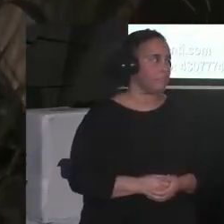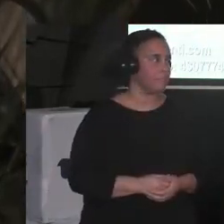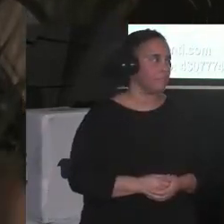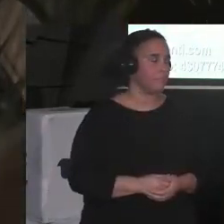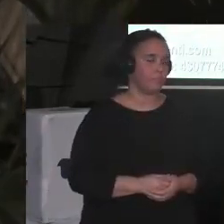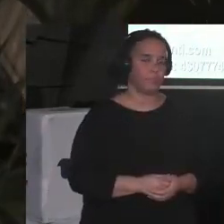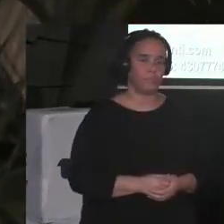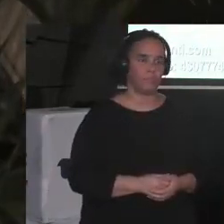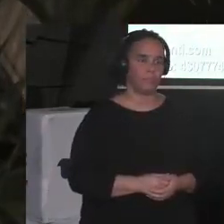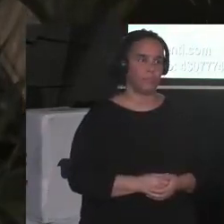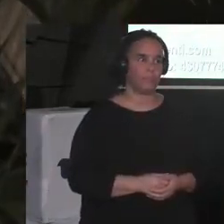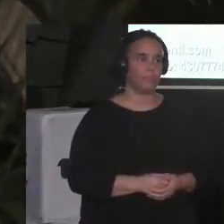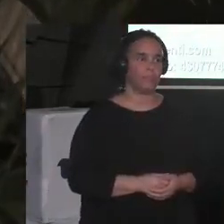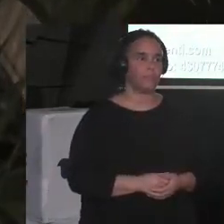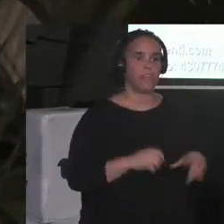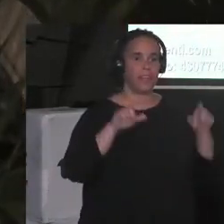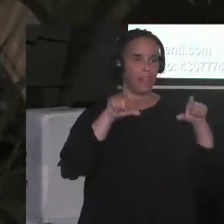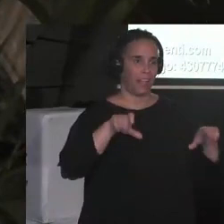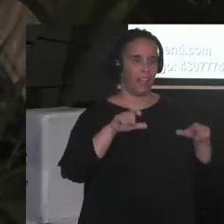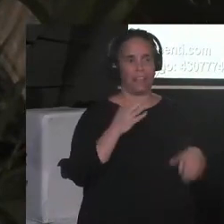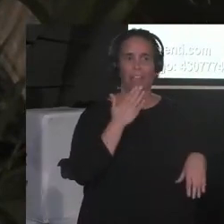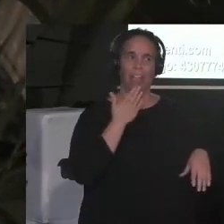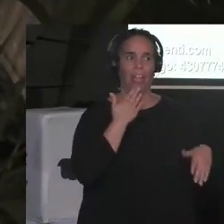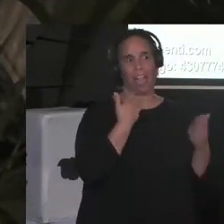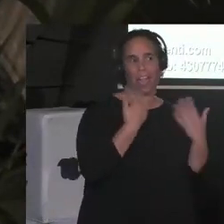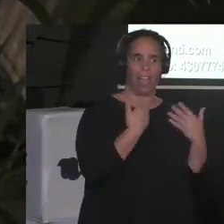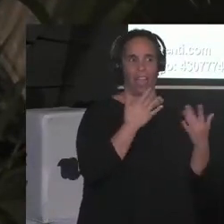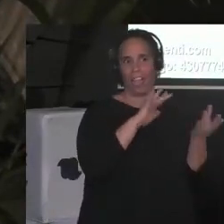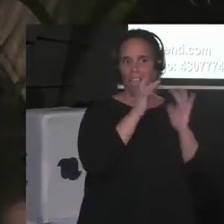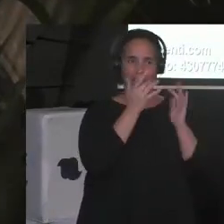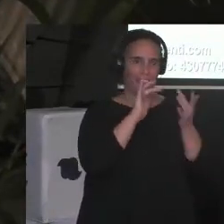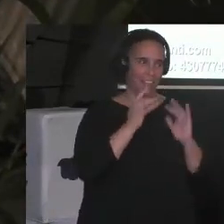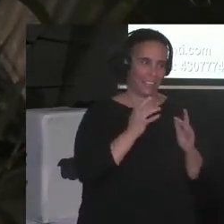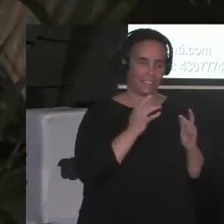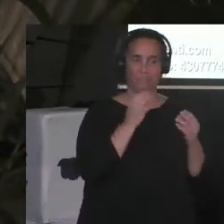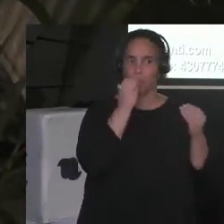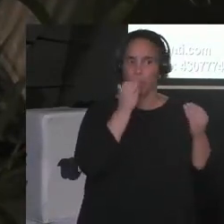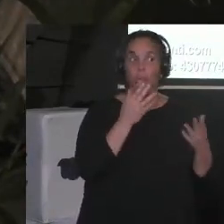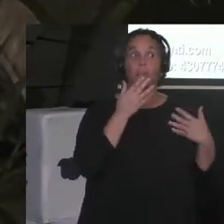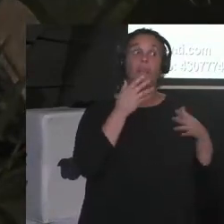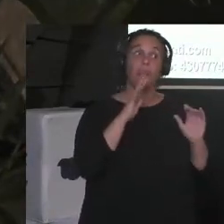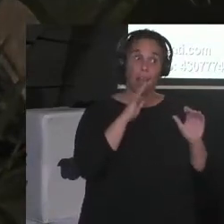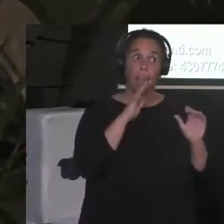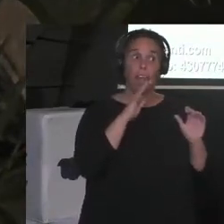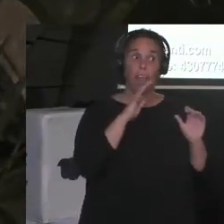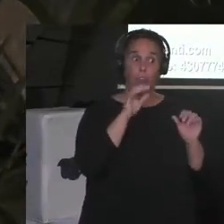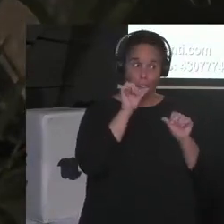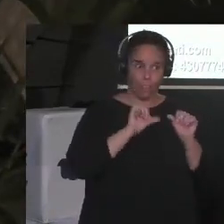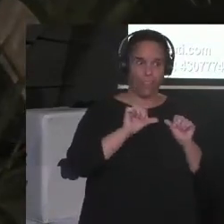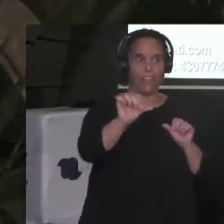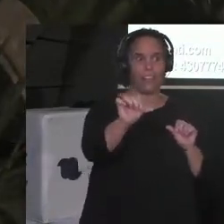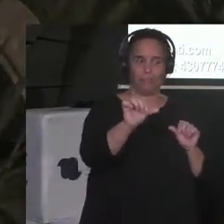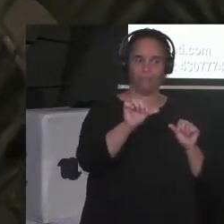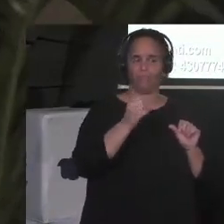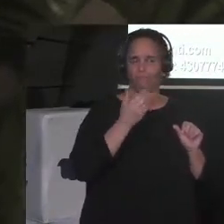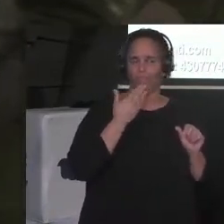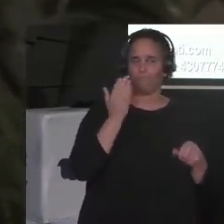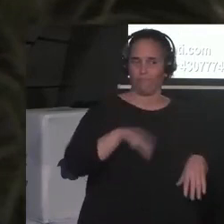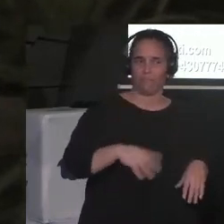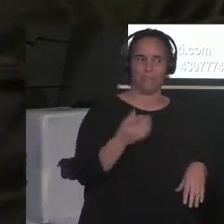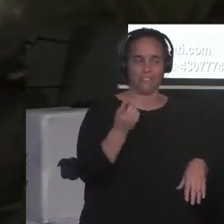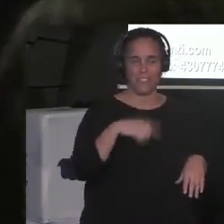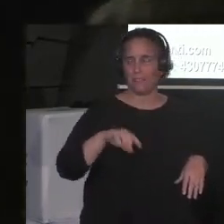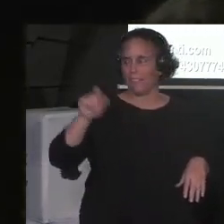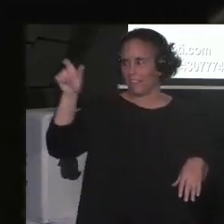que ha estado súper entretenido el descanso, pero lo que nos viene por delante va a estar muy, muy guay. Está por ahí